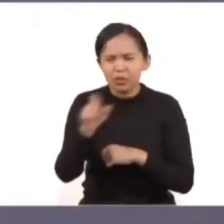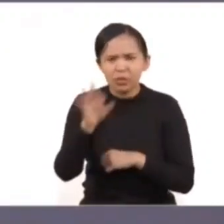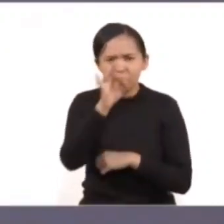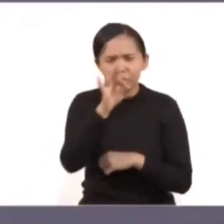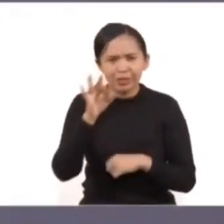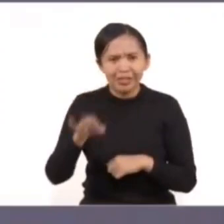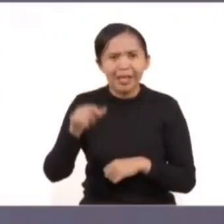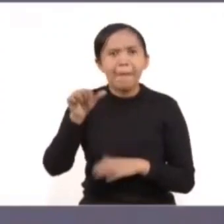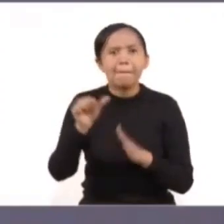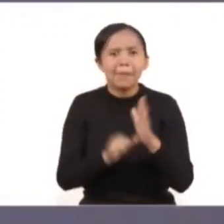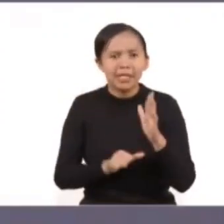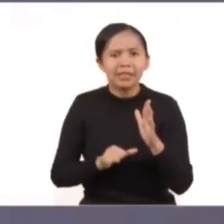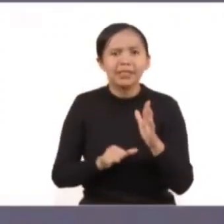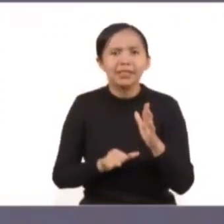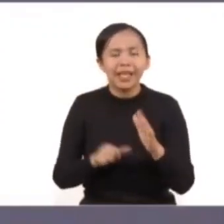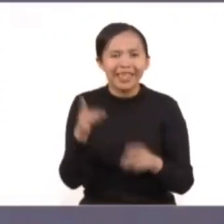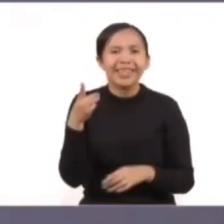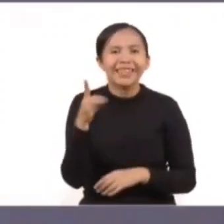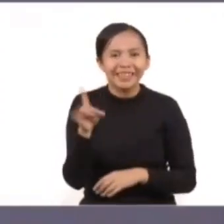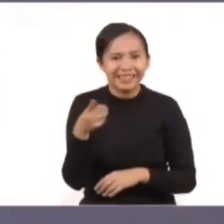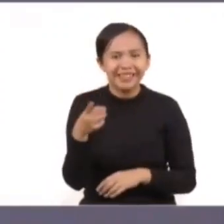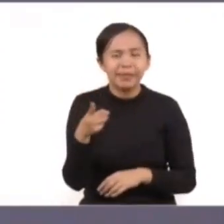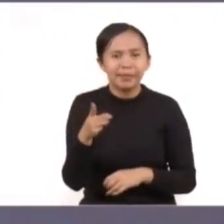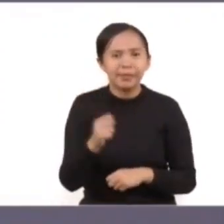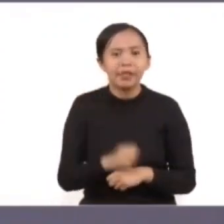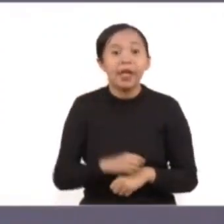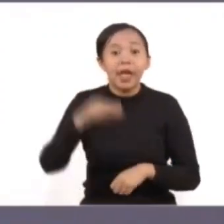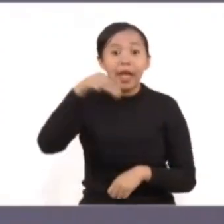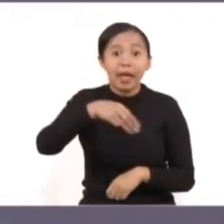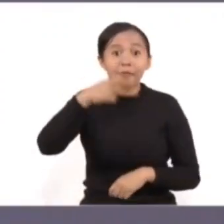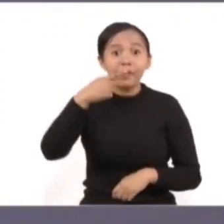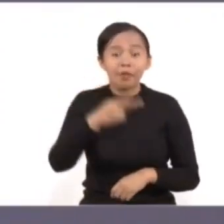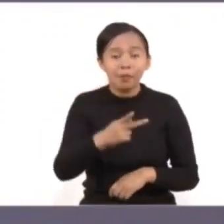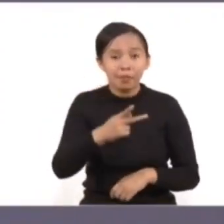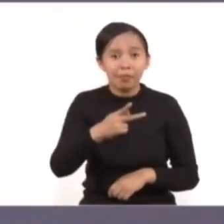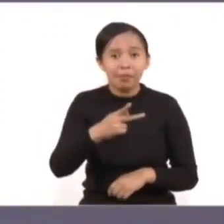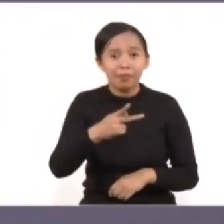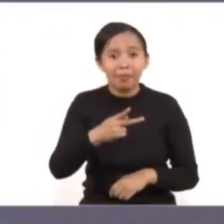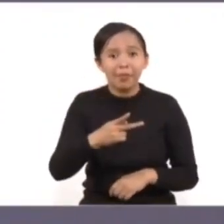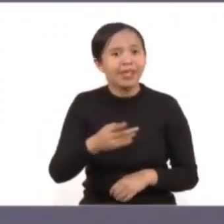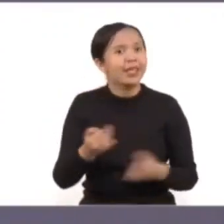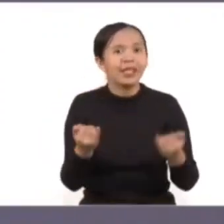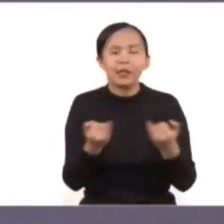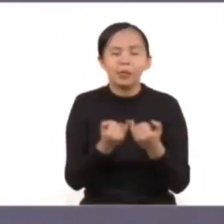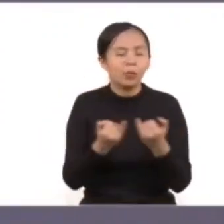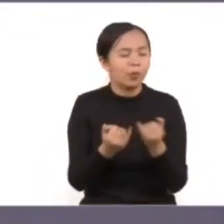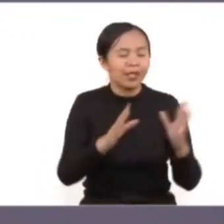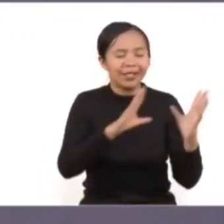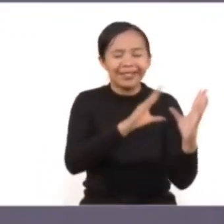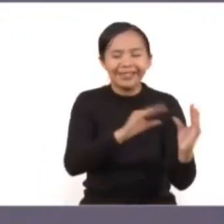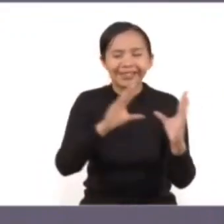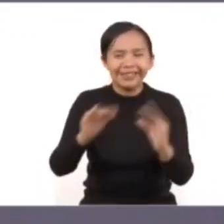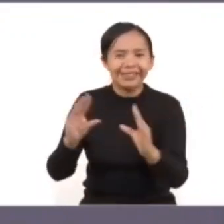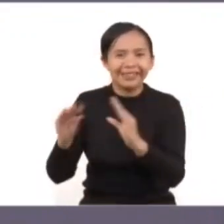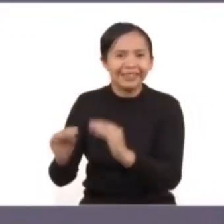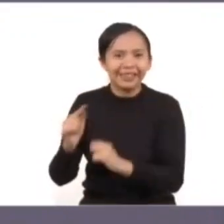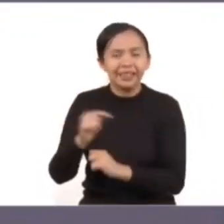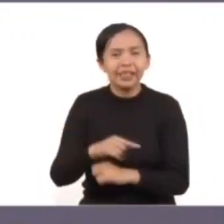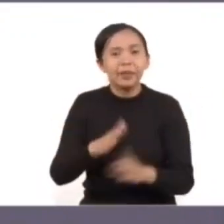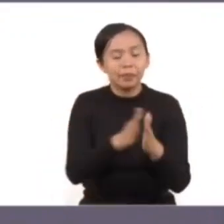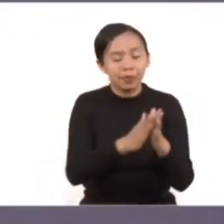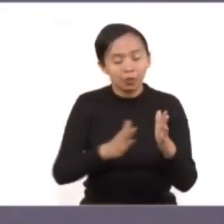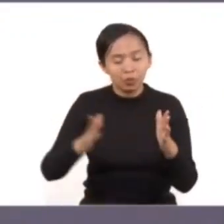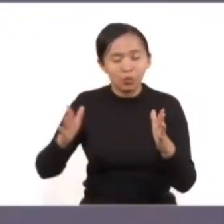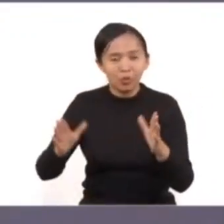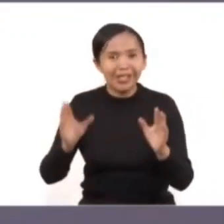en el mes de diciembre. Los ministerios públicos también han sido capacitados y ahora están en el